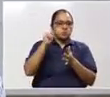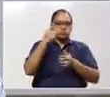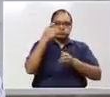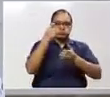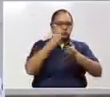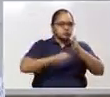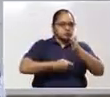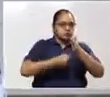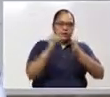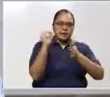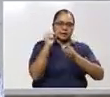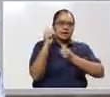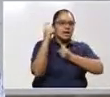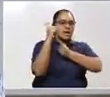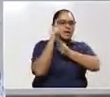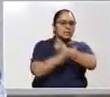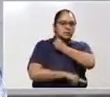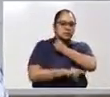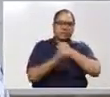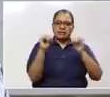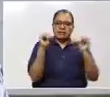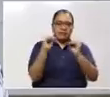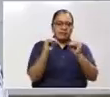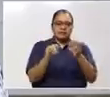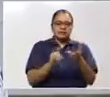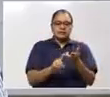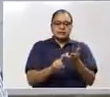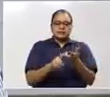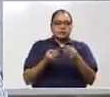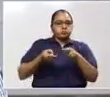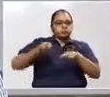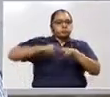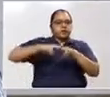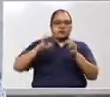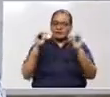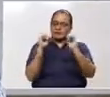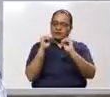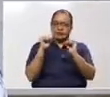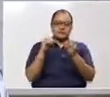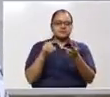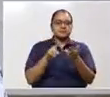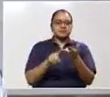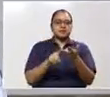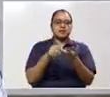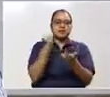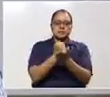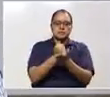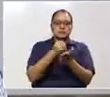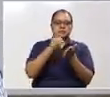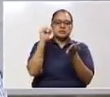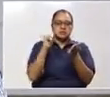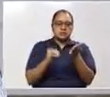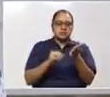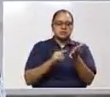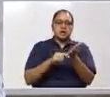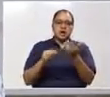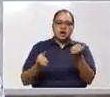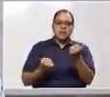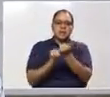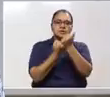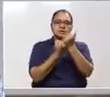sin intereses, de obligaciones como impuestos sobre la renta, aportación solidaria,